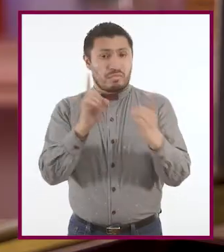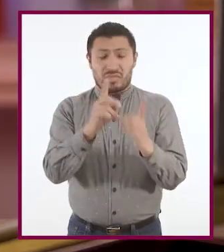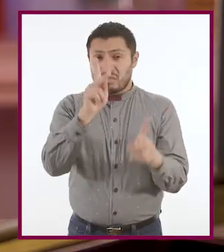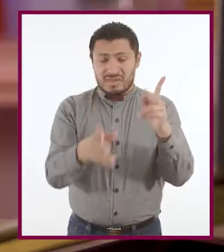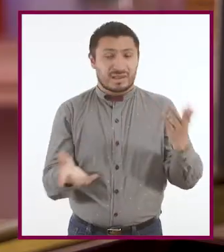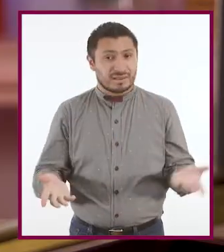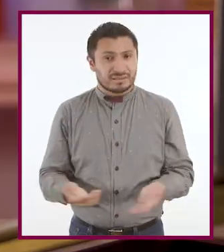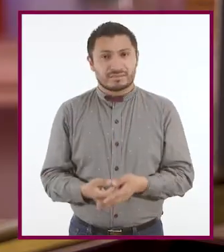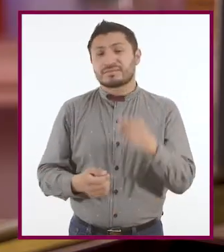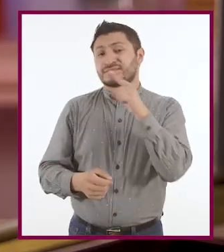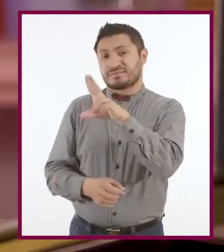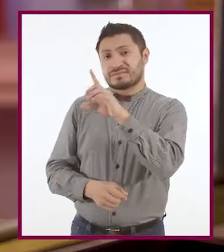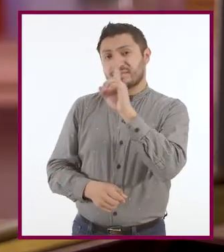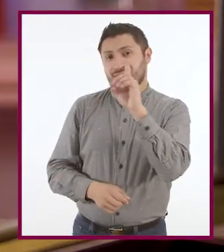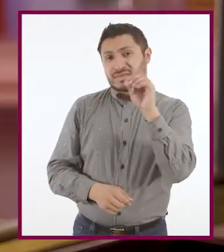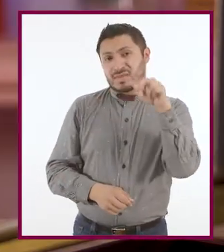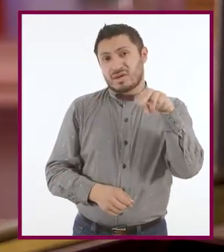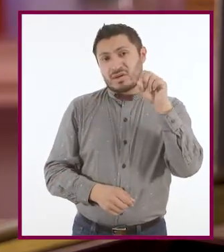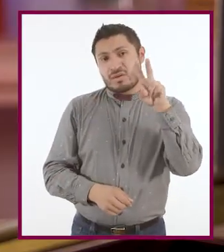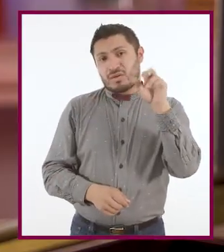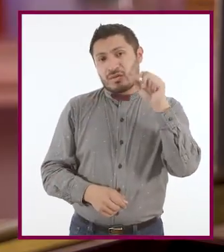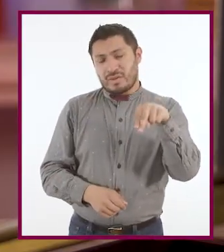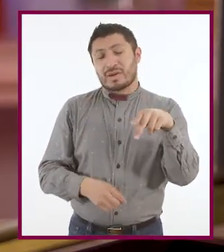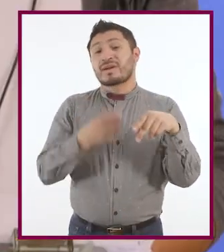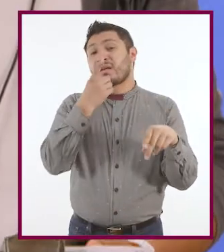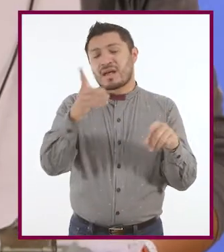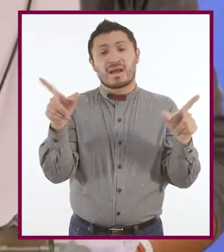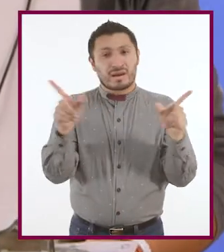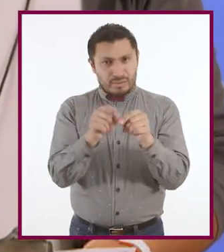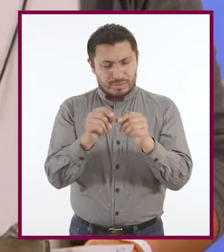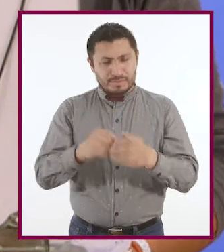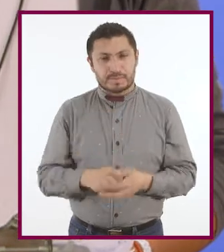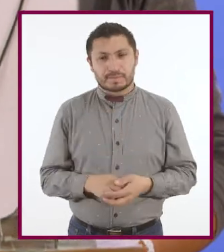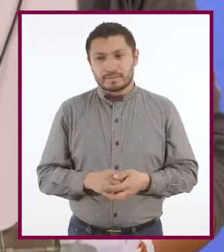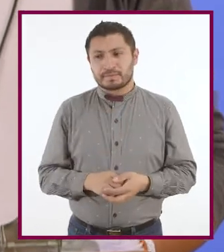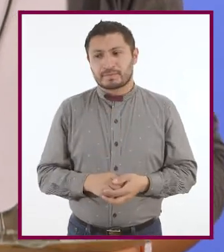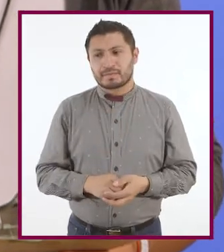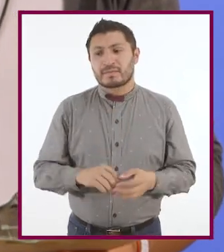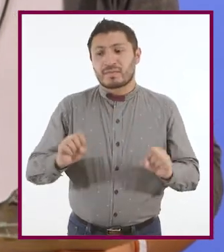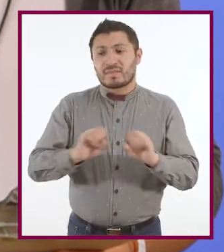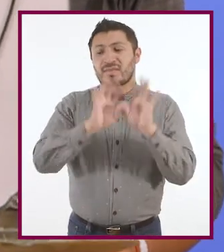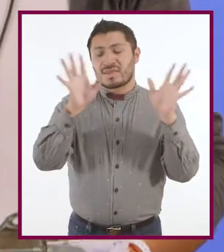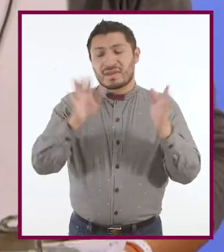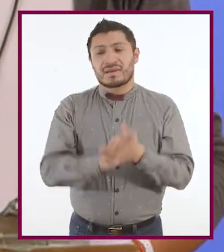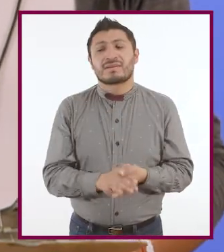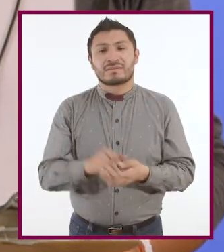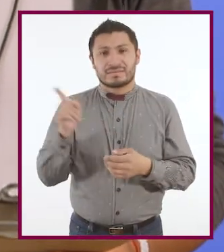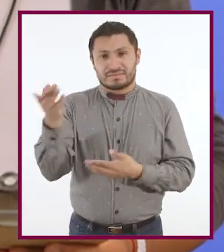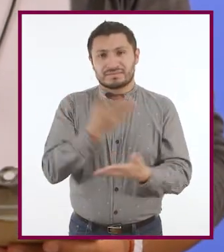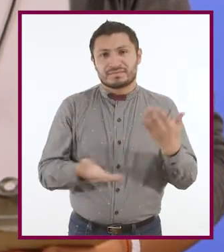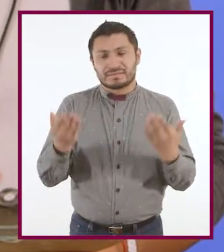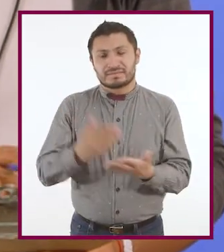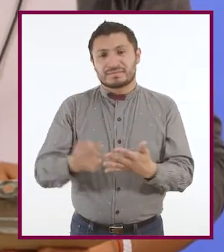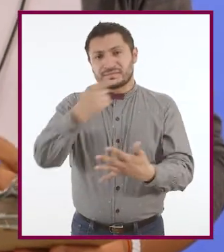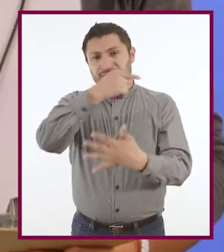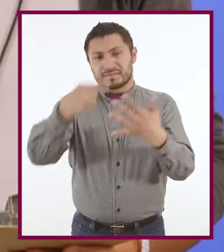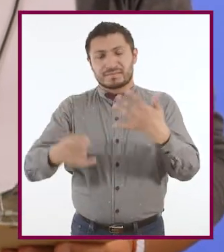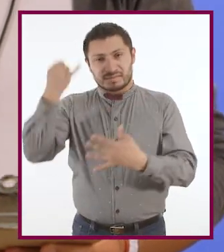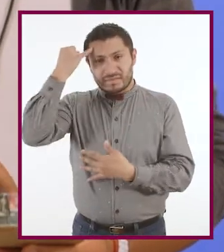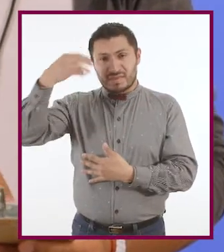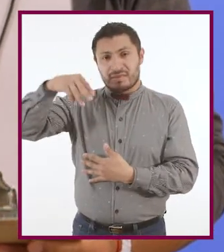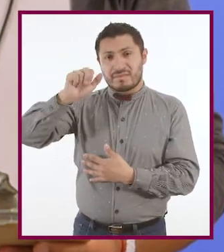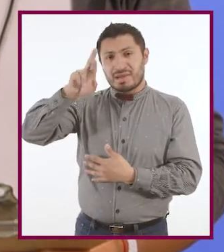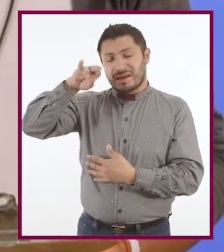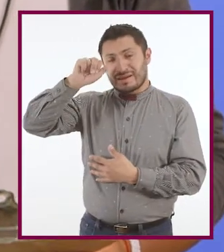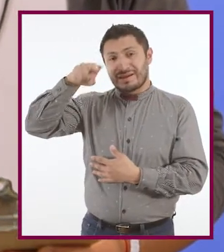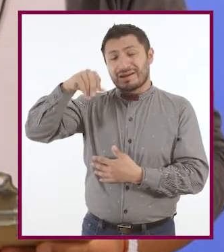Vamos con Donovan para que nos haga el primer resumen de esta mesa de diálogo. Claro que sí, Shadani, ellos nos comparten las siguientes ideas. Mariana